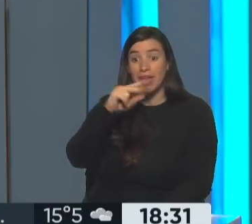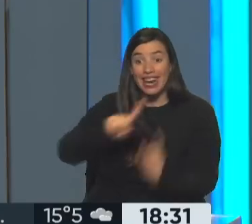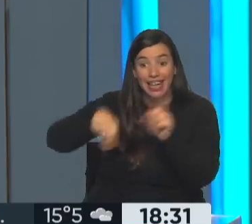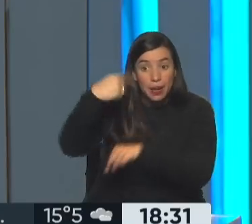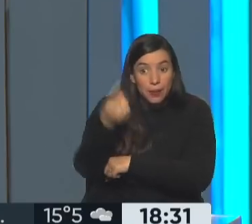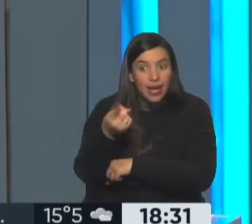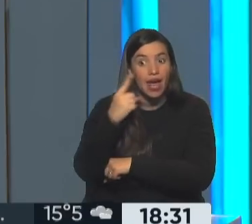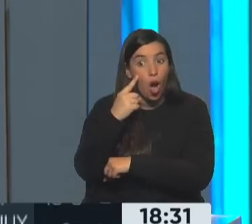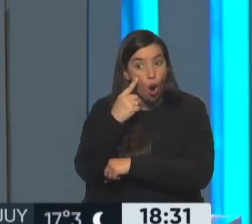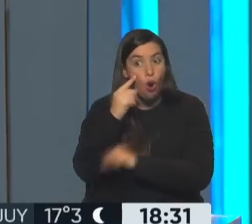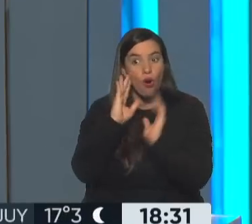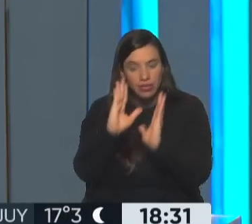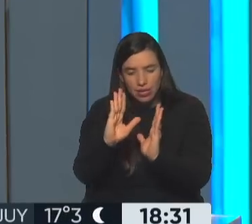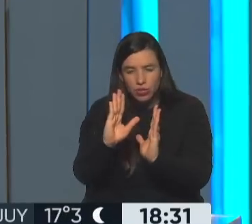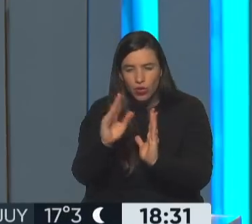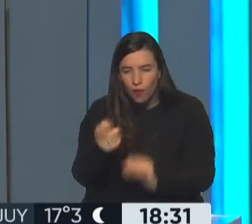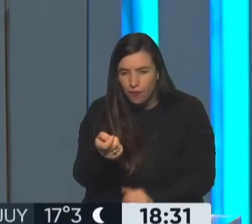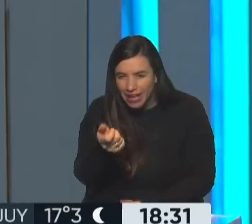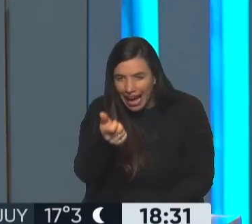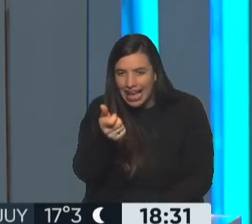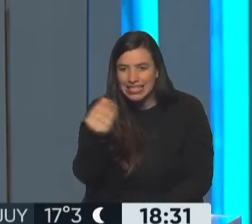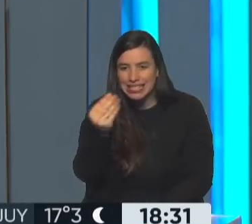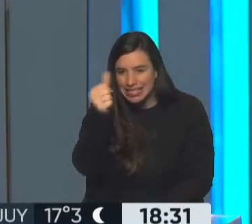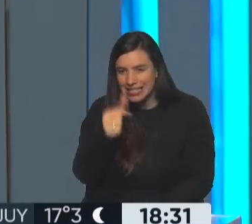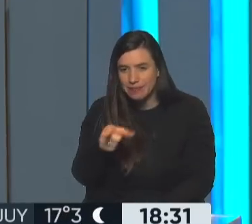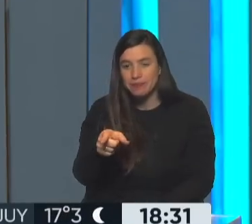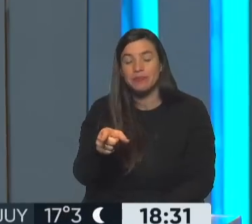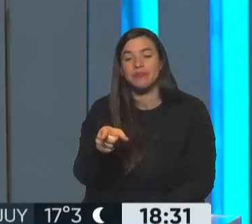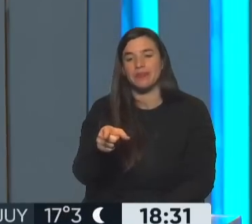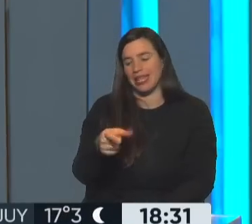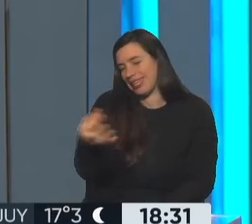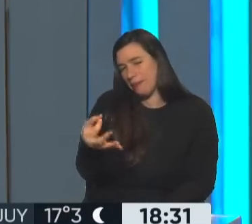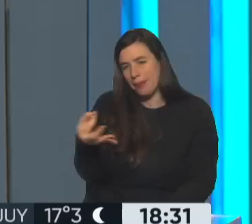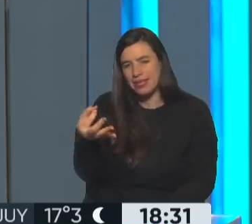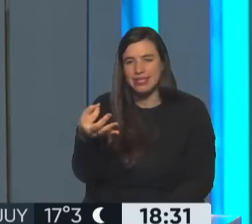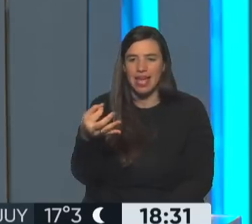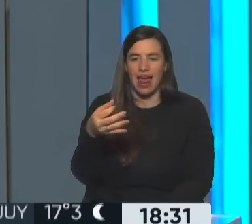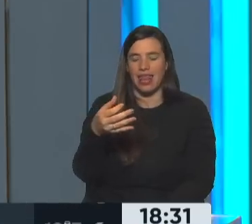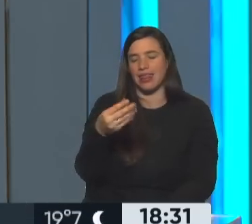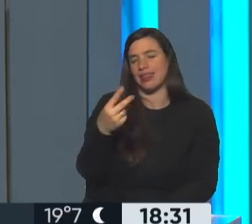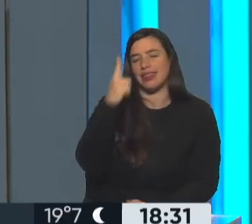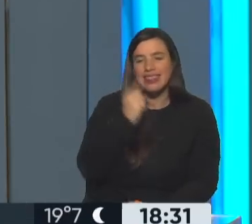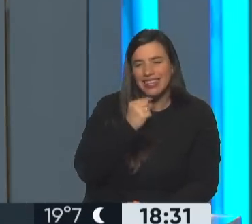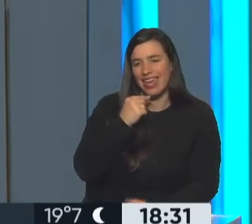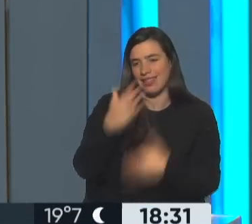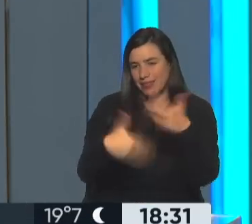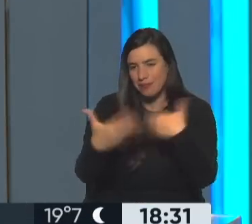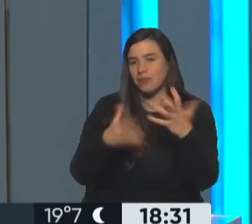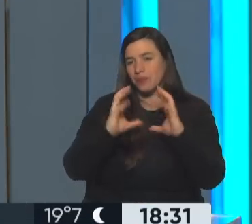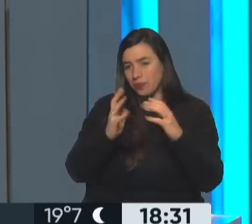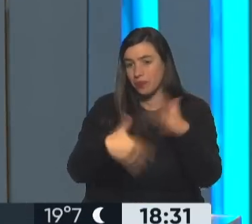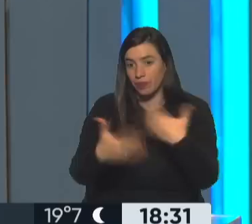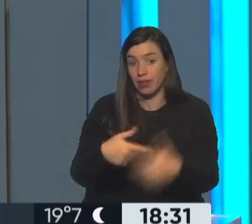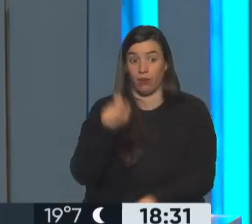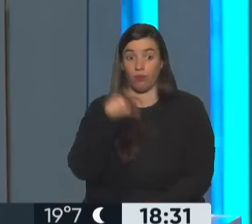sobre el fin de semana que es el día típico de la actividad de los futbolistas y Villa es todavía un futbolista en intensa